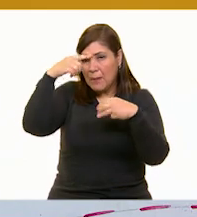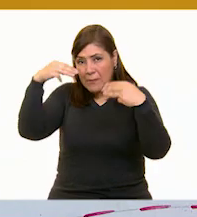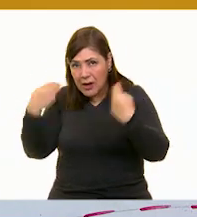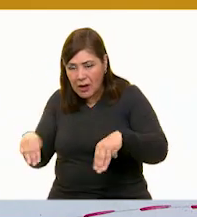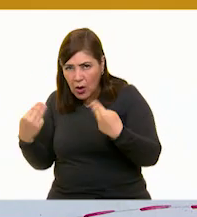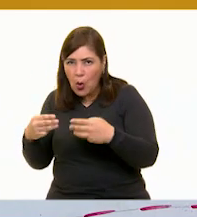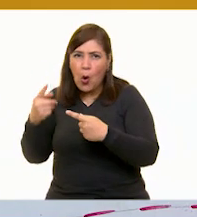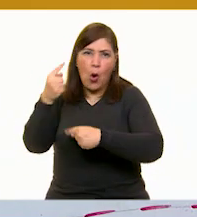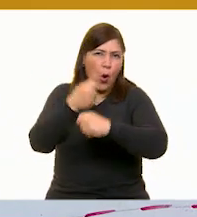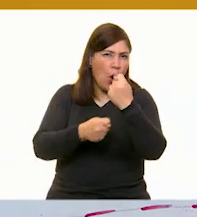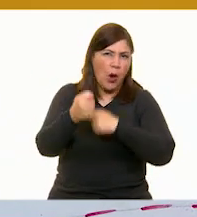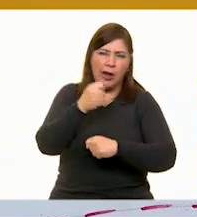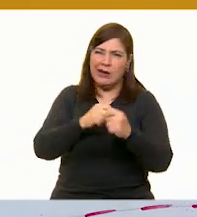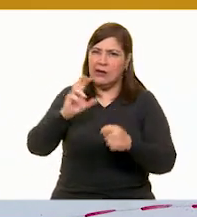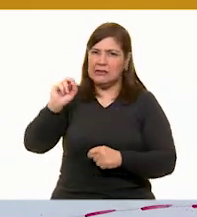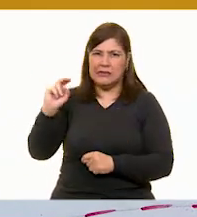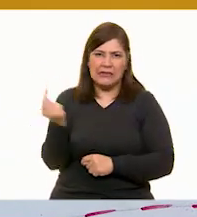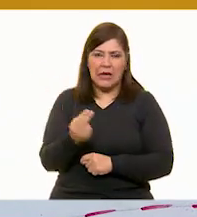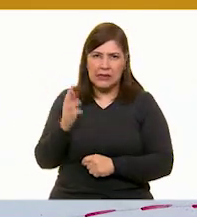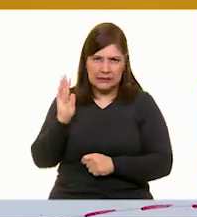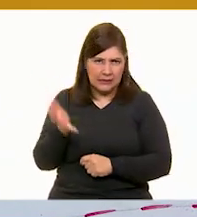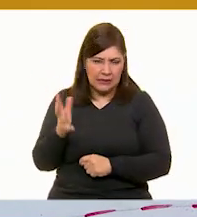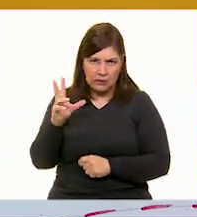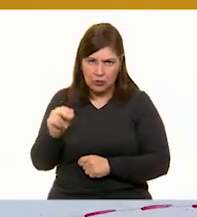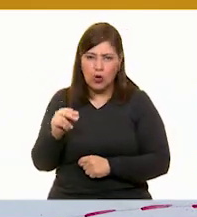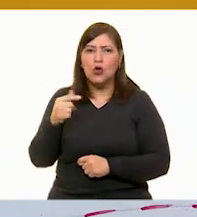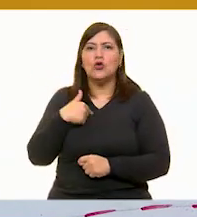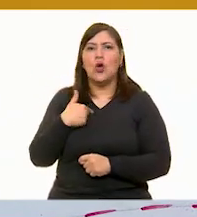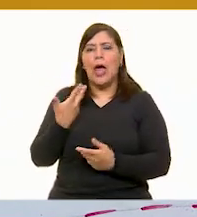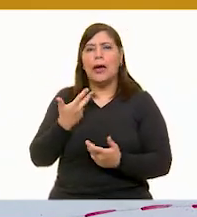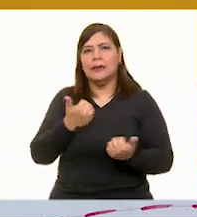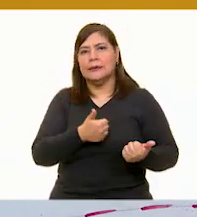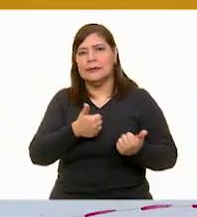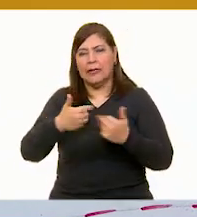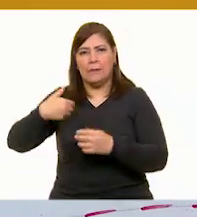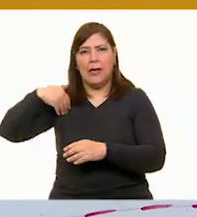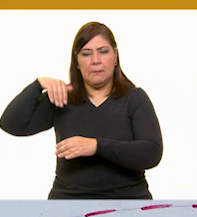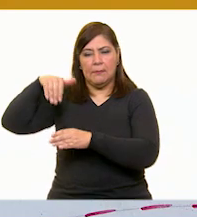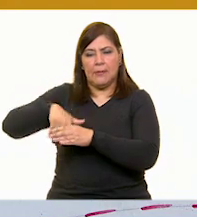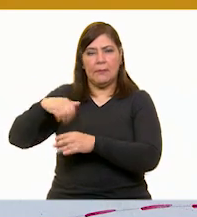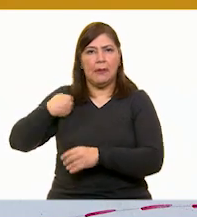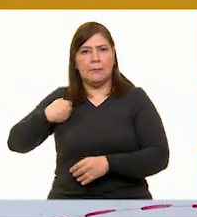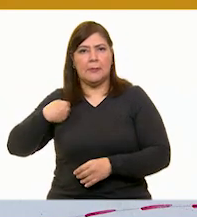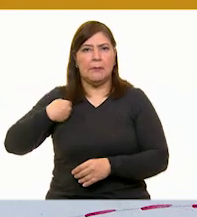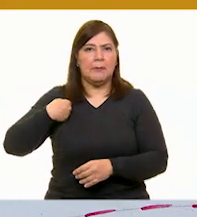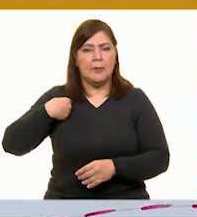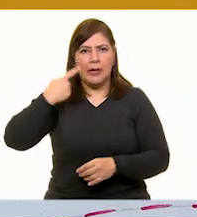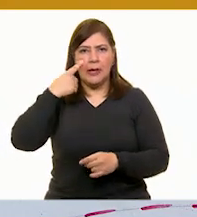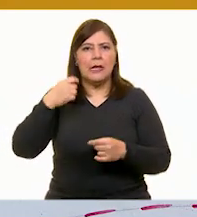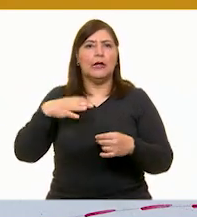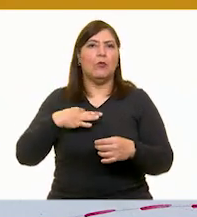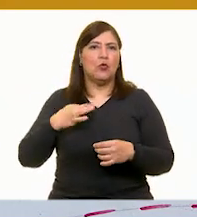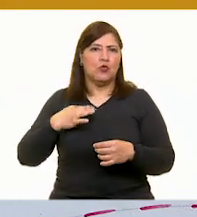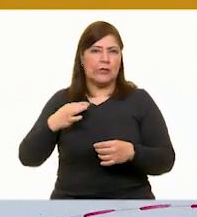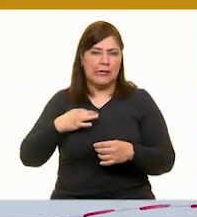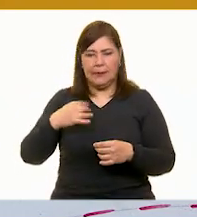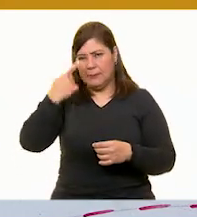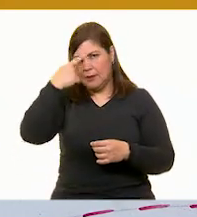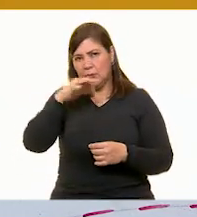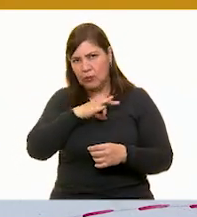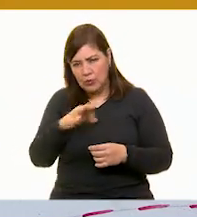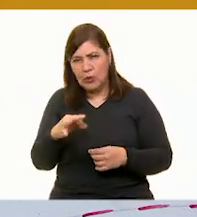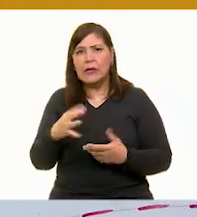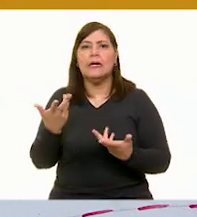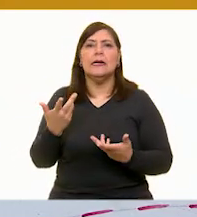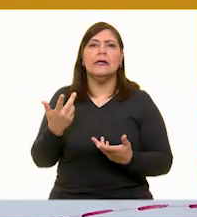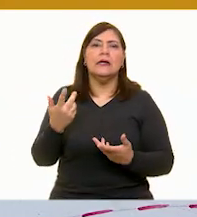ni en las tiendas, sino que llevamos nuestras propias bolsas y son de tela y para algunas